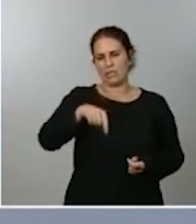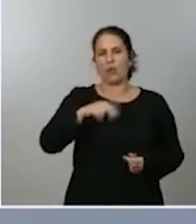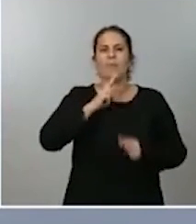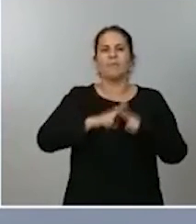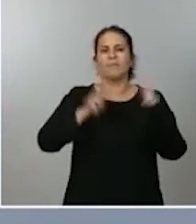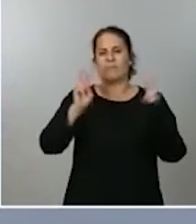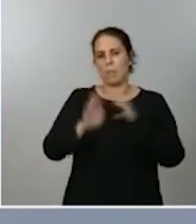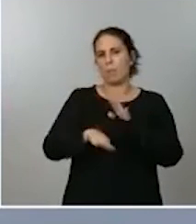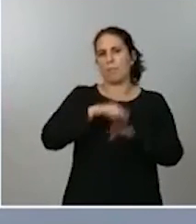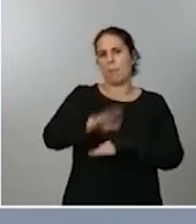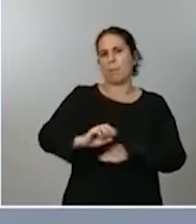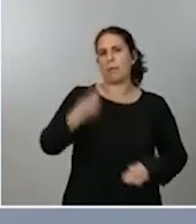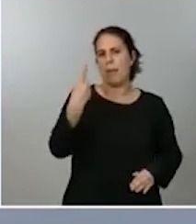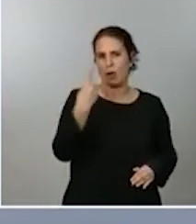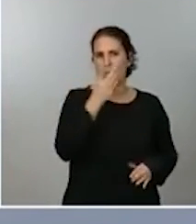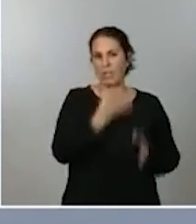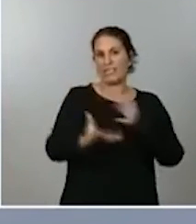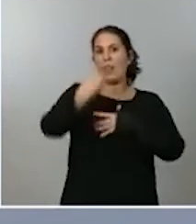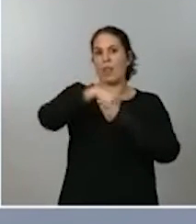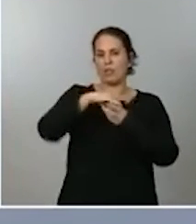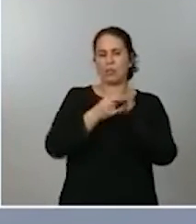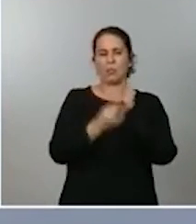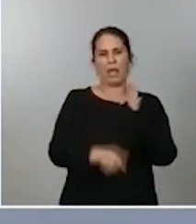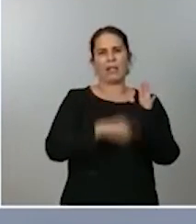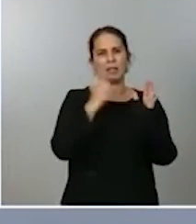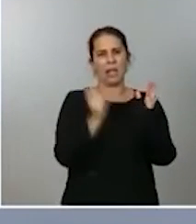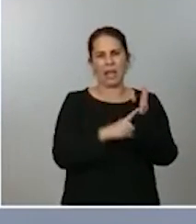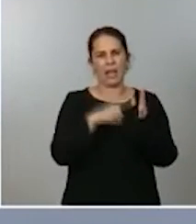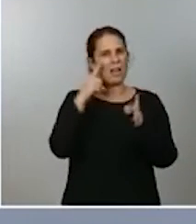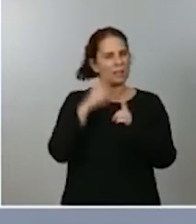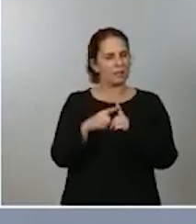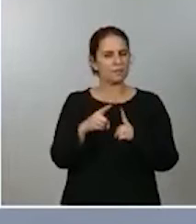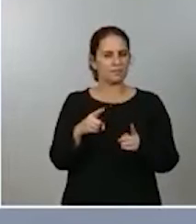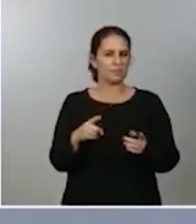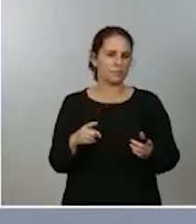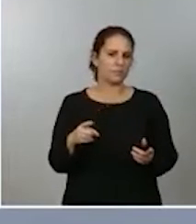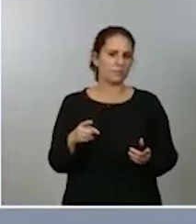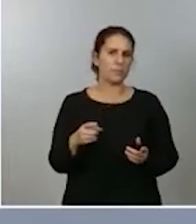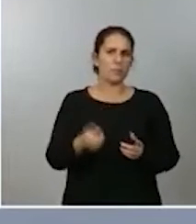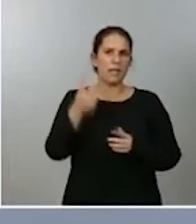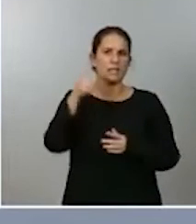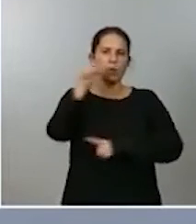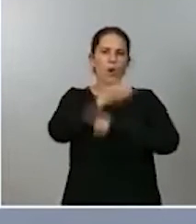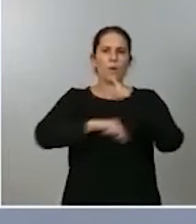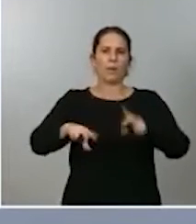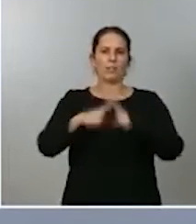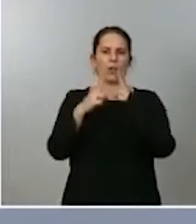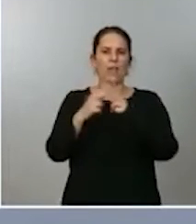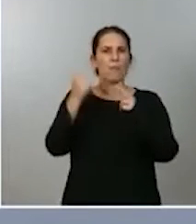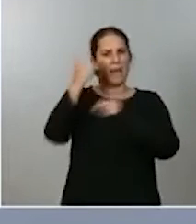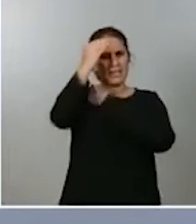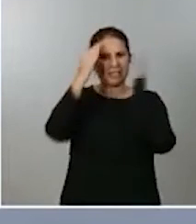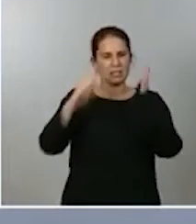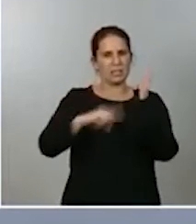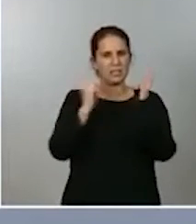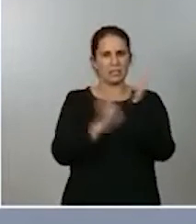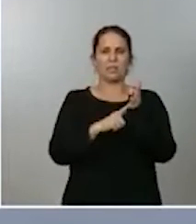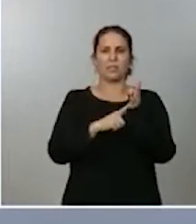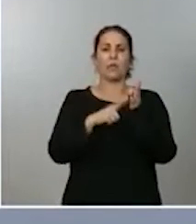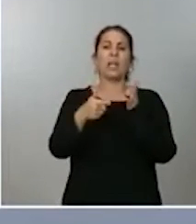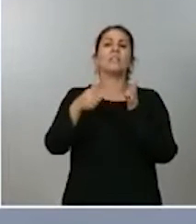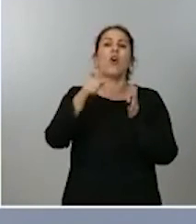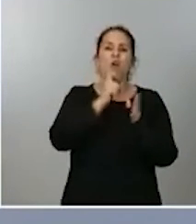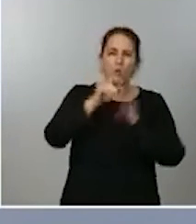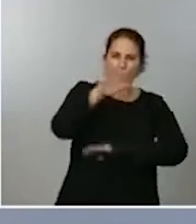parte de un plan integral para, naturalmente, abordar un problema social que es complejo, que es transversal, que